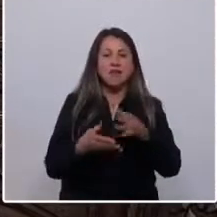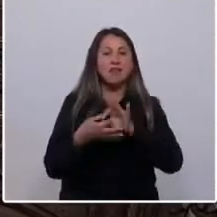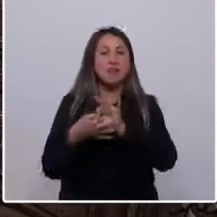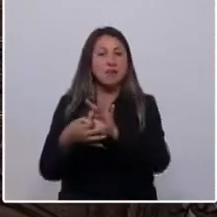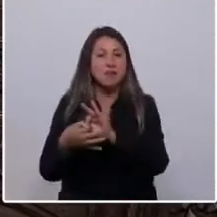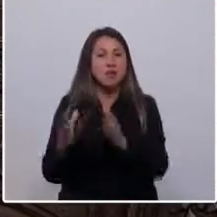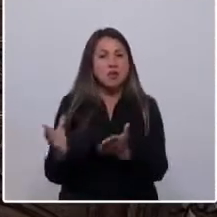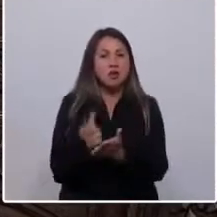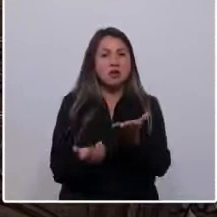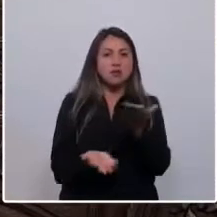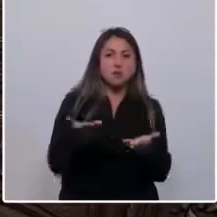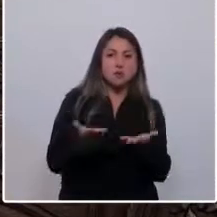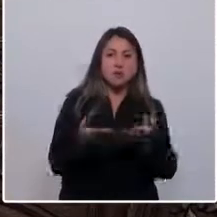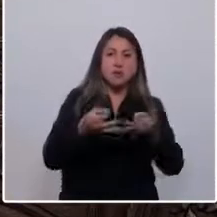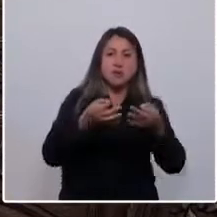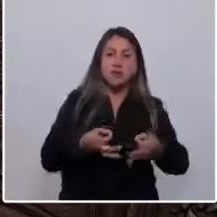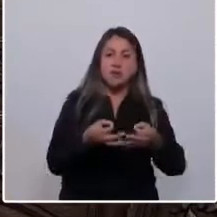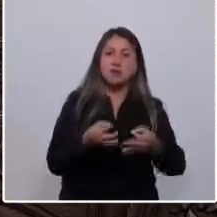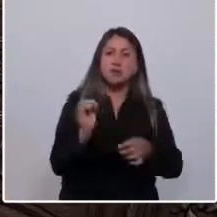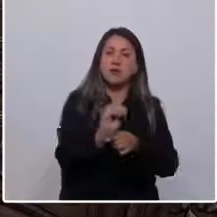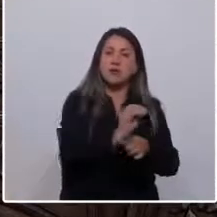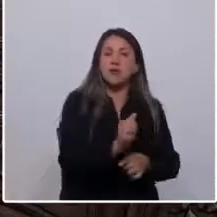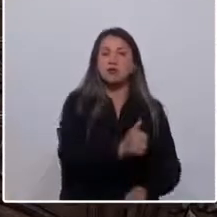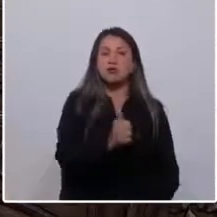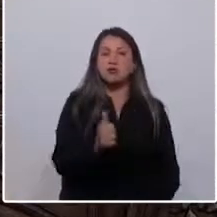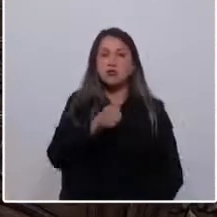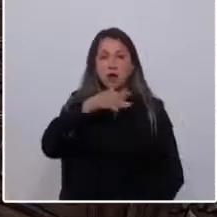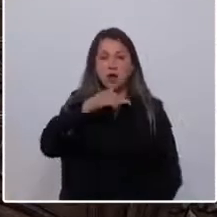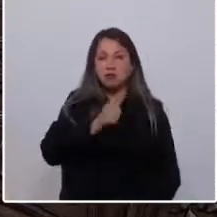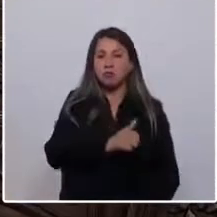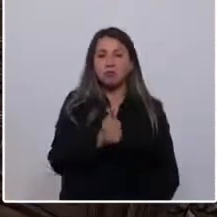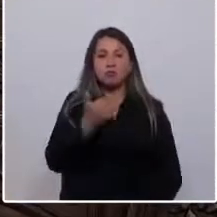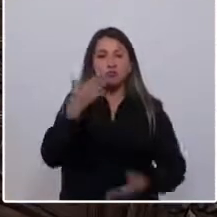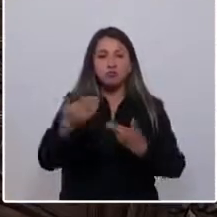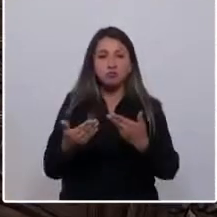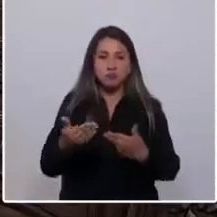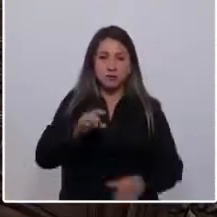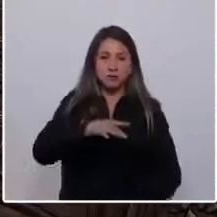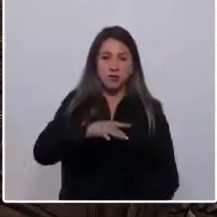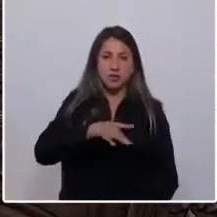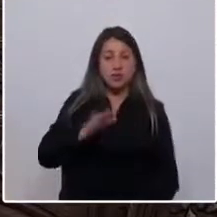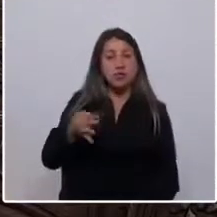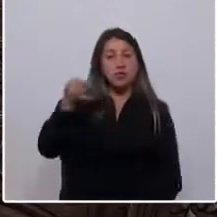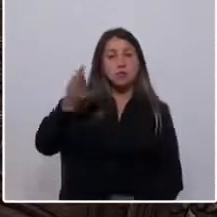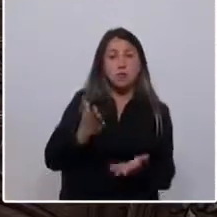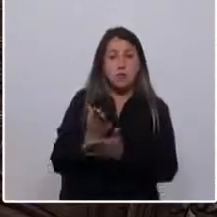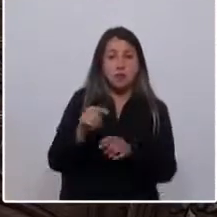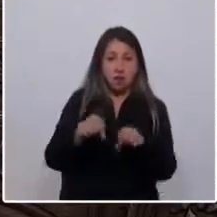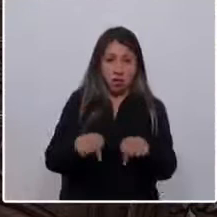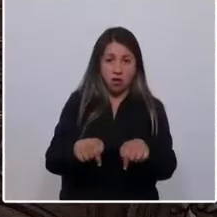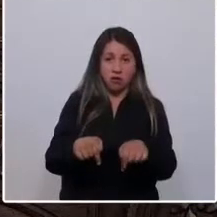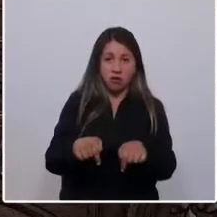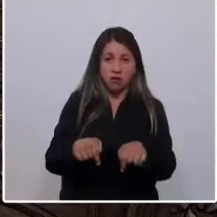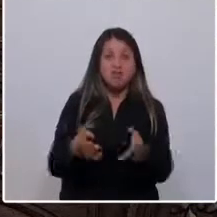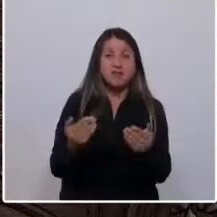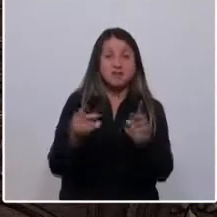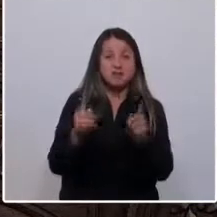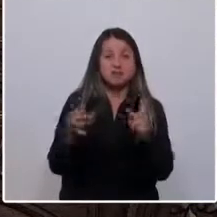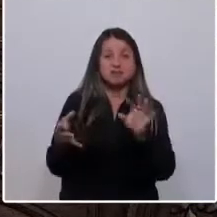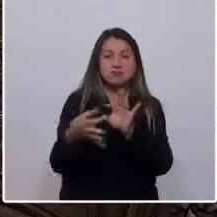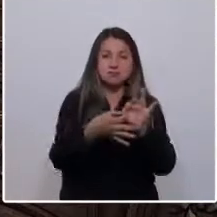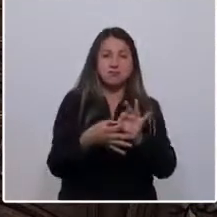tener una seguridad alimentaria para la población y un agua para todos los chilenos. El futuro empieza ahora y es necesario que nos unamos.